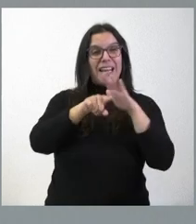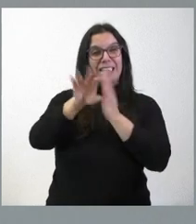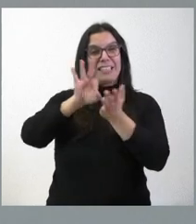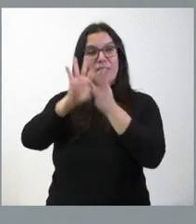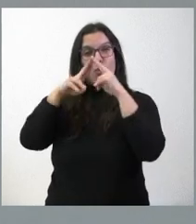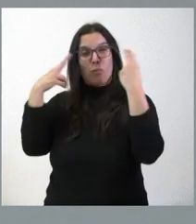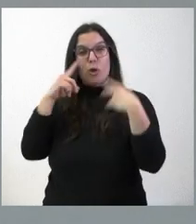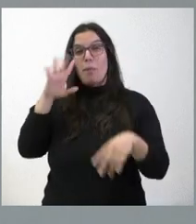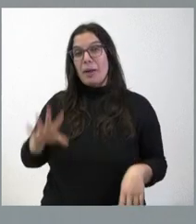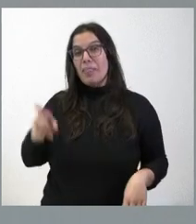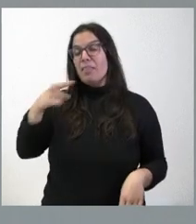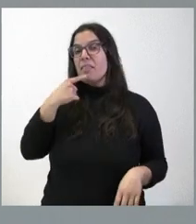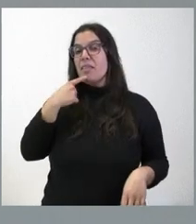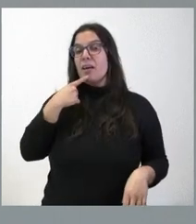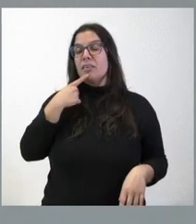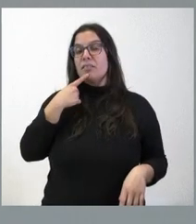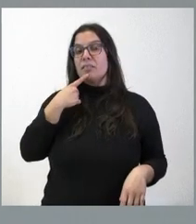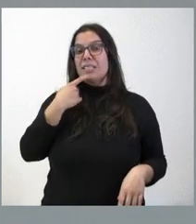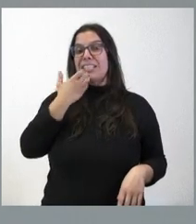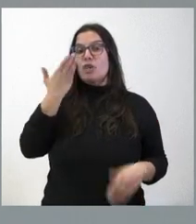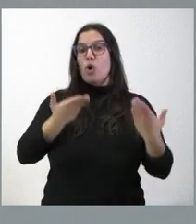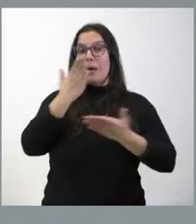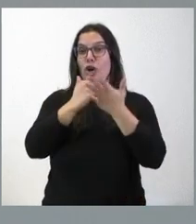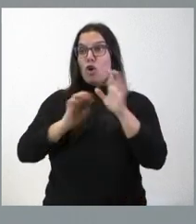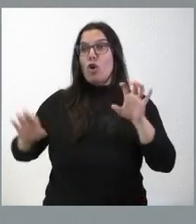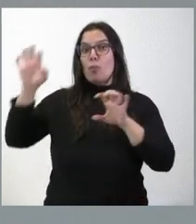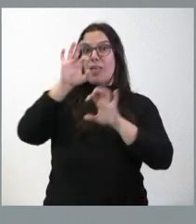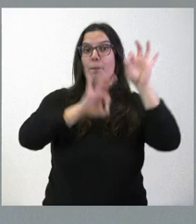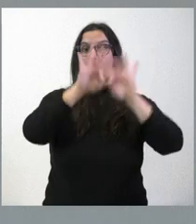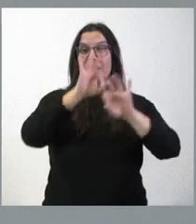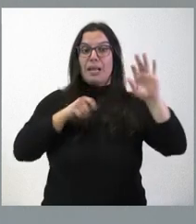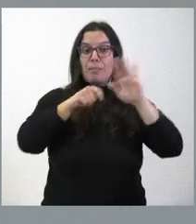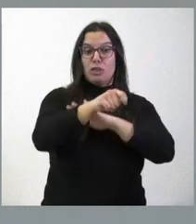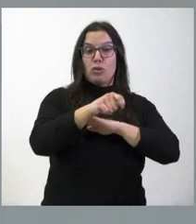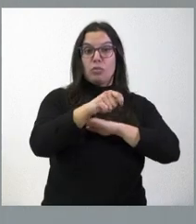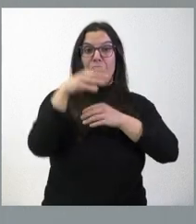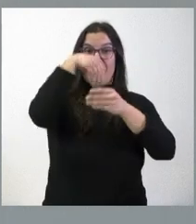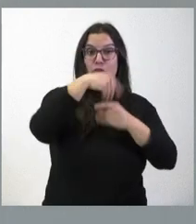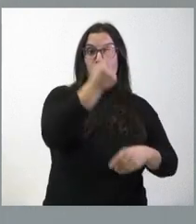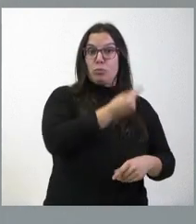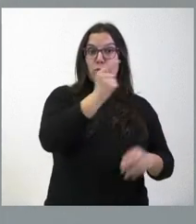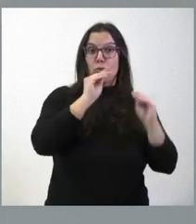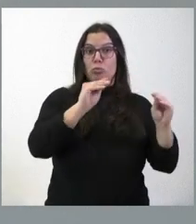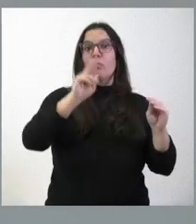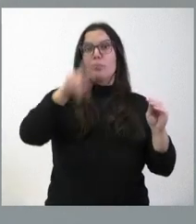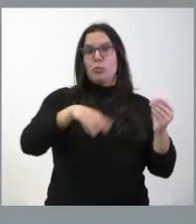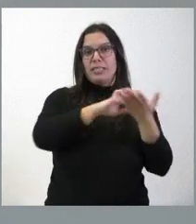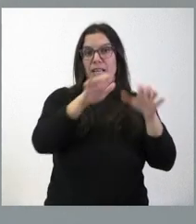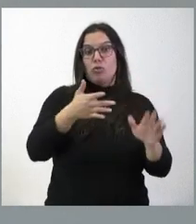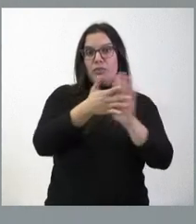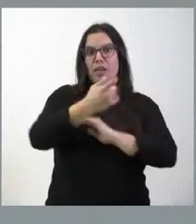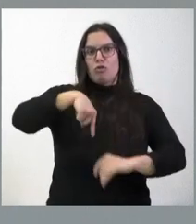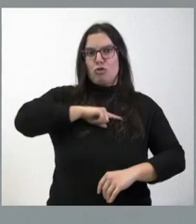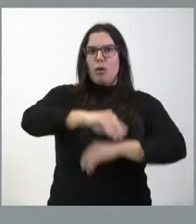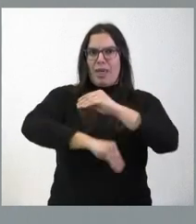Públicos quien decía que la comunidad autónoma con mayor porcentaje de inversión sobre su presupuesto en materia sanitaria era Castilla y León, con lo cual nosotros sí que